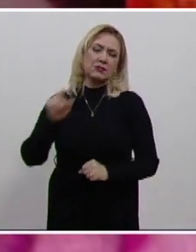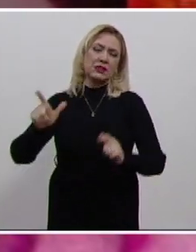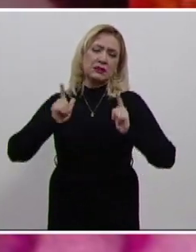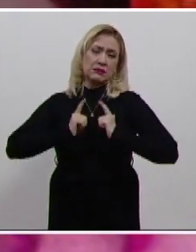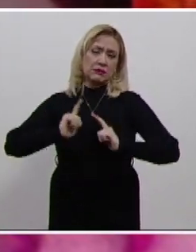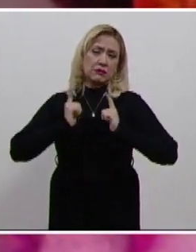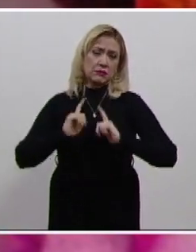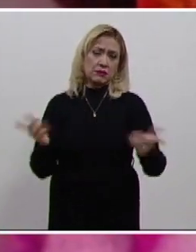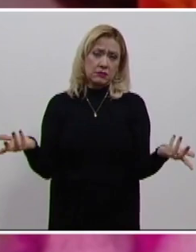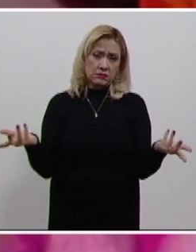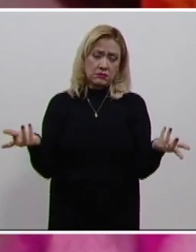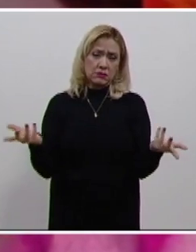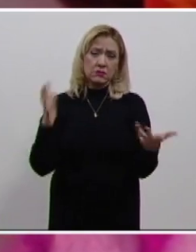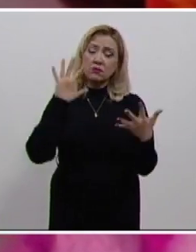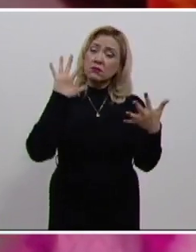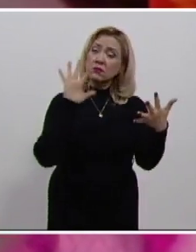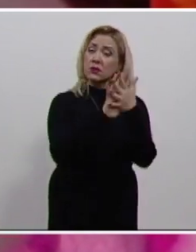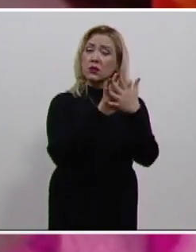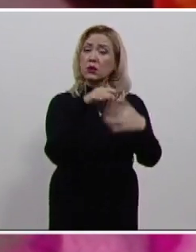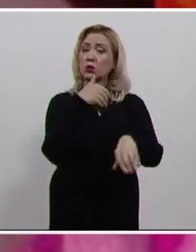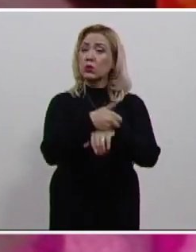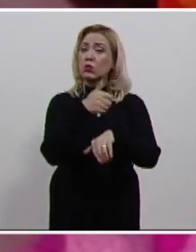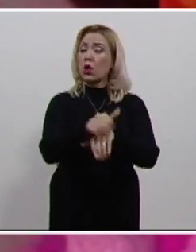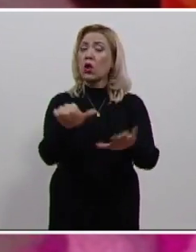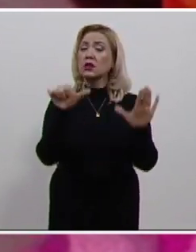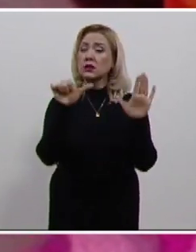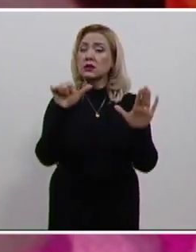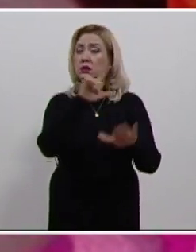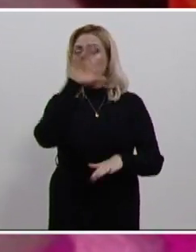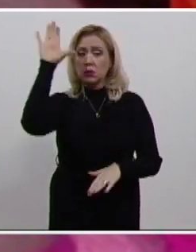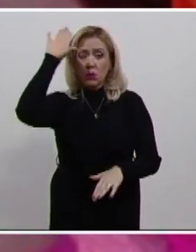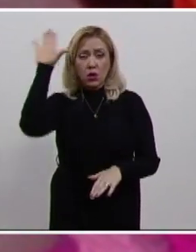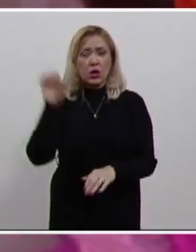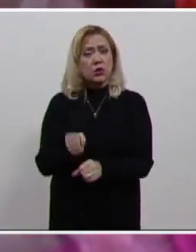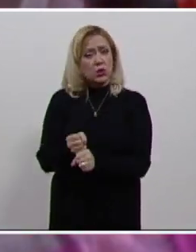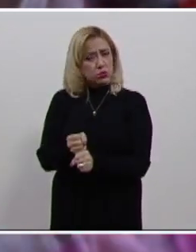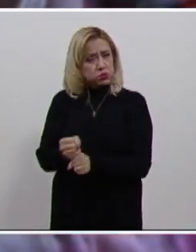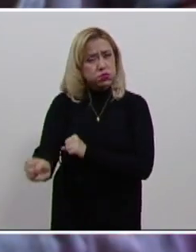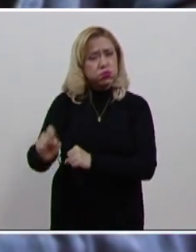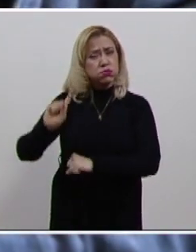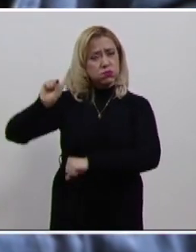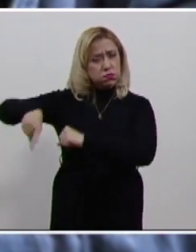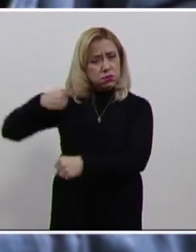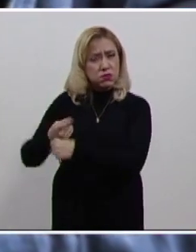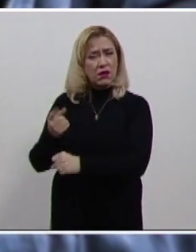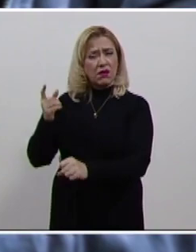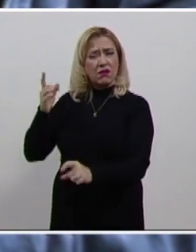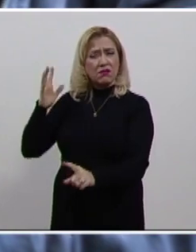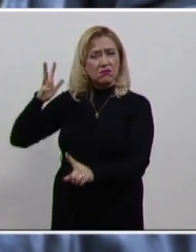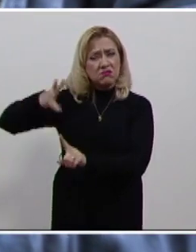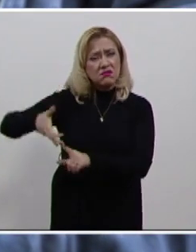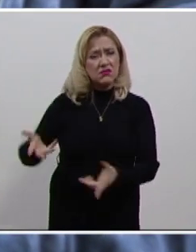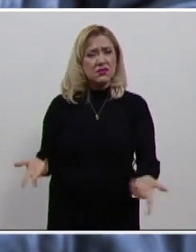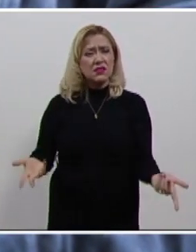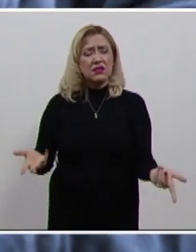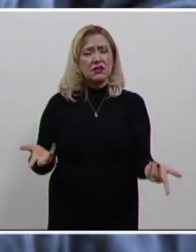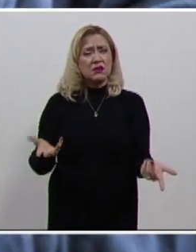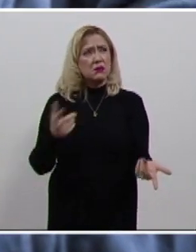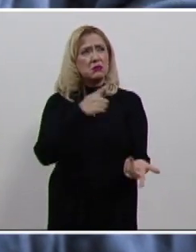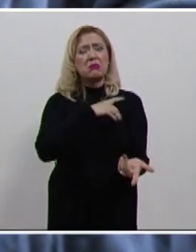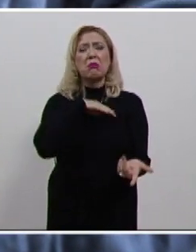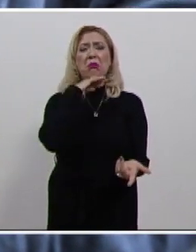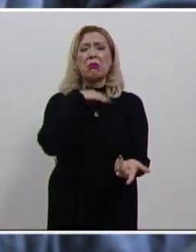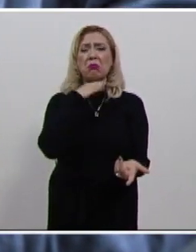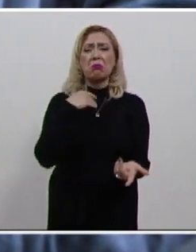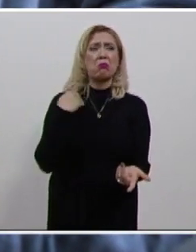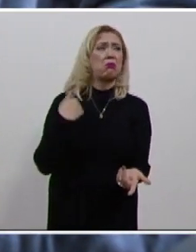recluida en el Ceferezo 16, donde fue víctima de tortura y tratos crueles, además de sufrir omisión en cuanto a